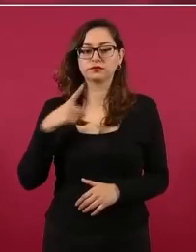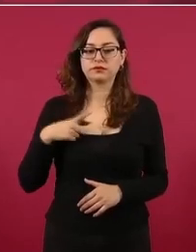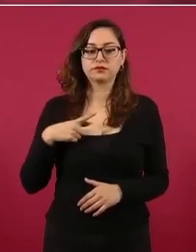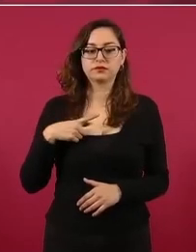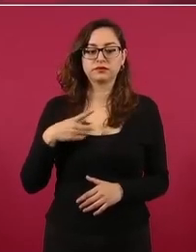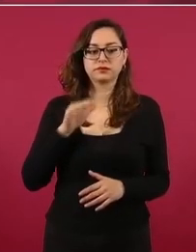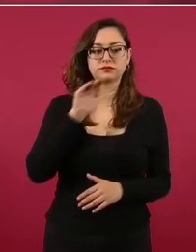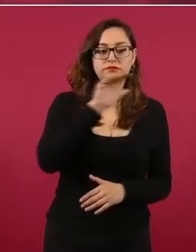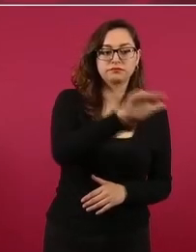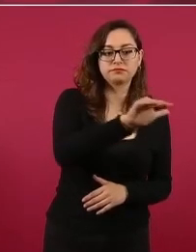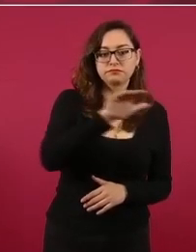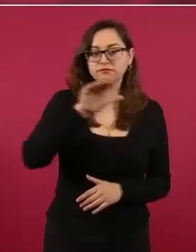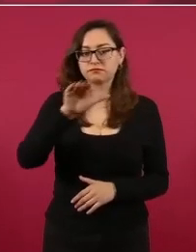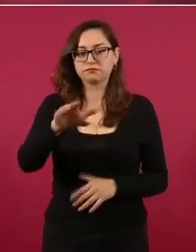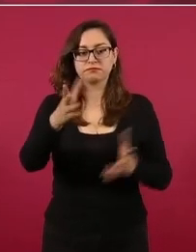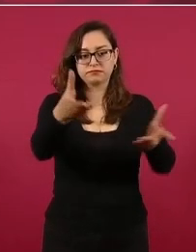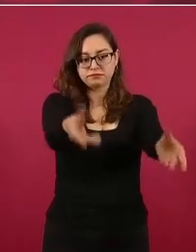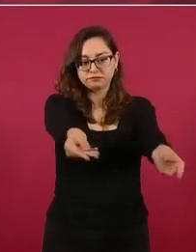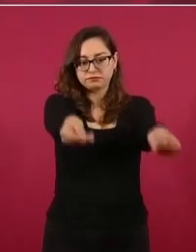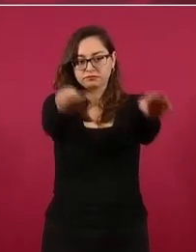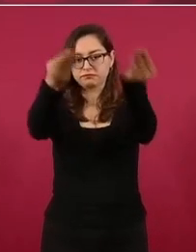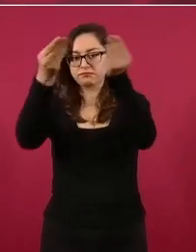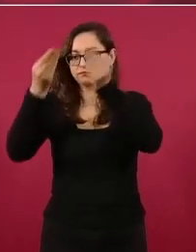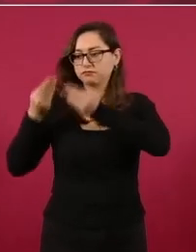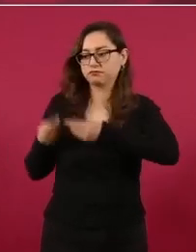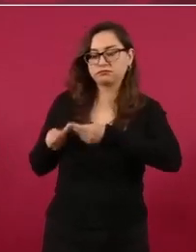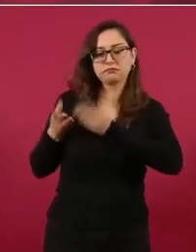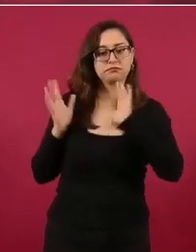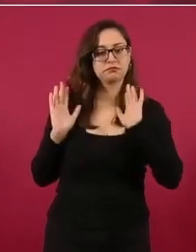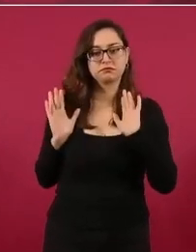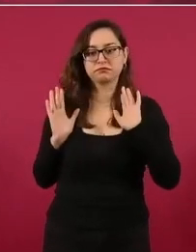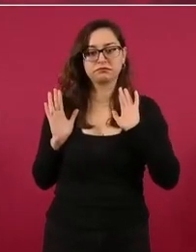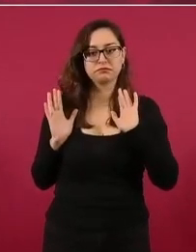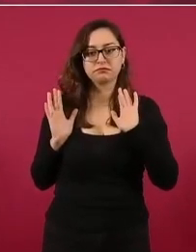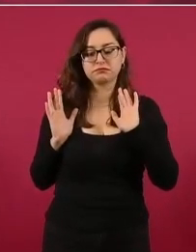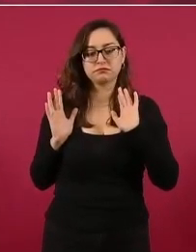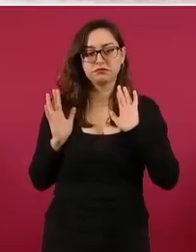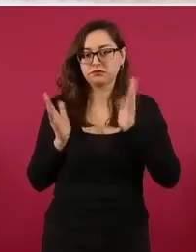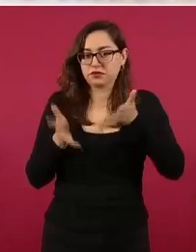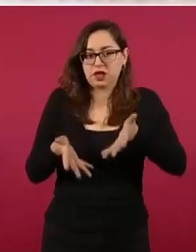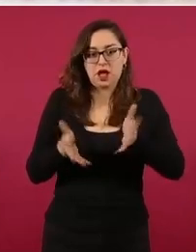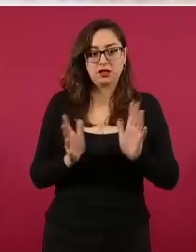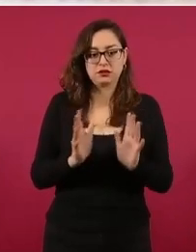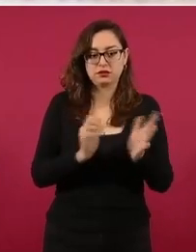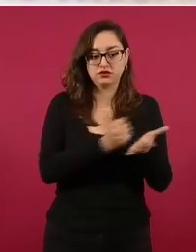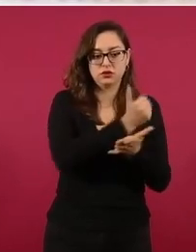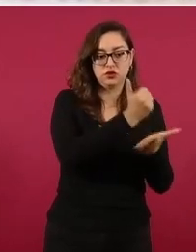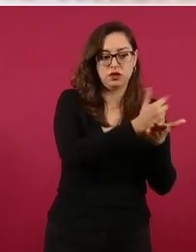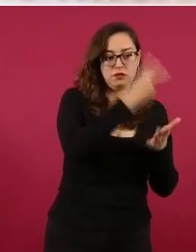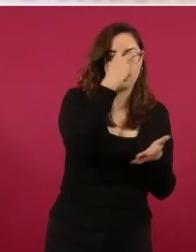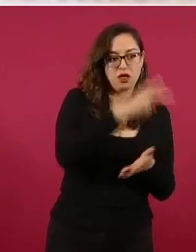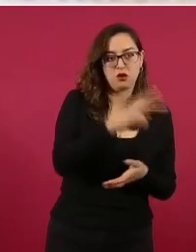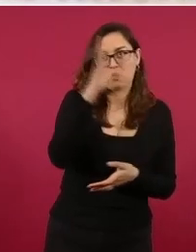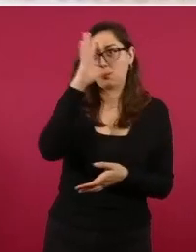todos los informes, las dos procuradurías,